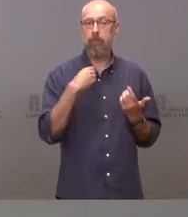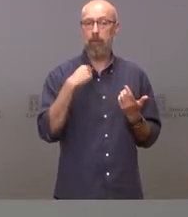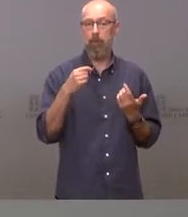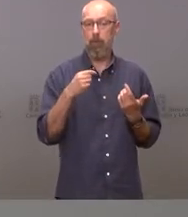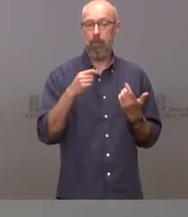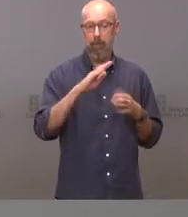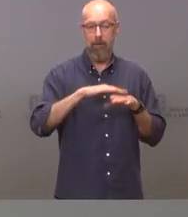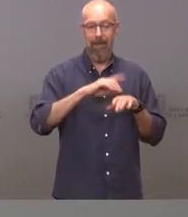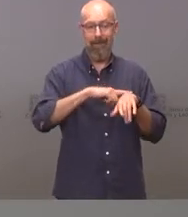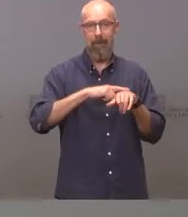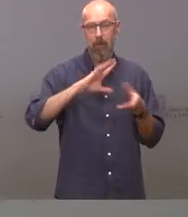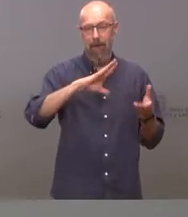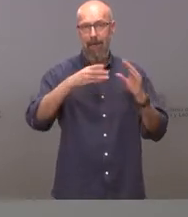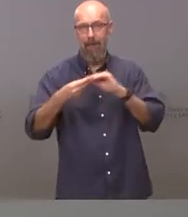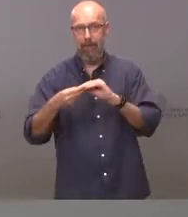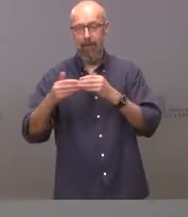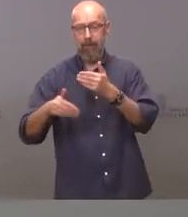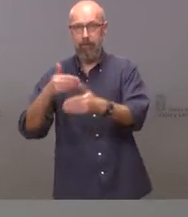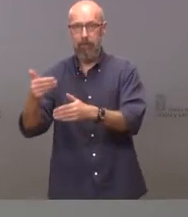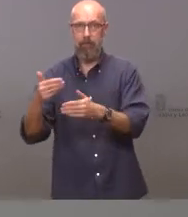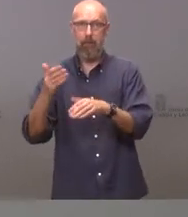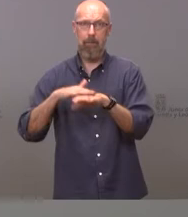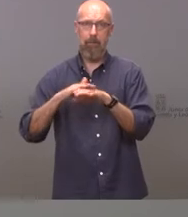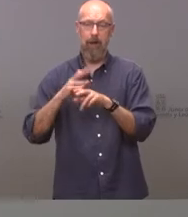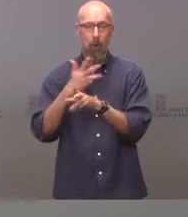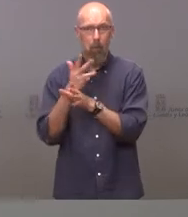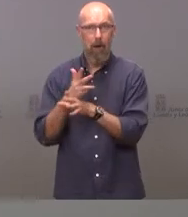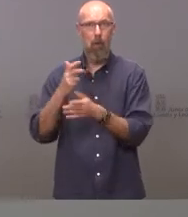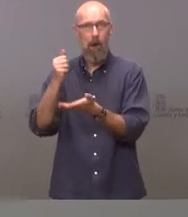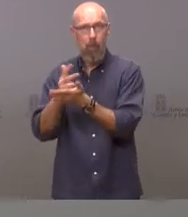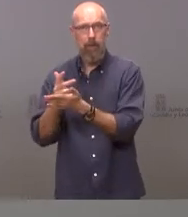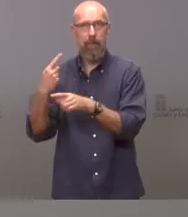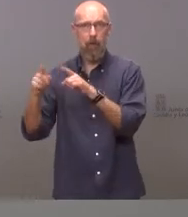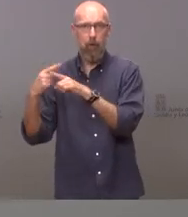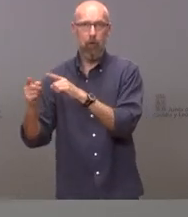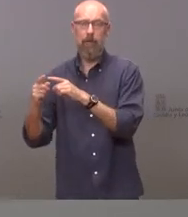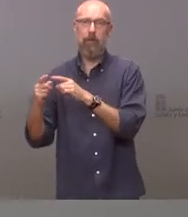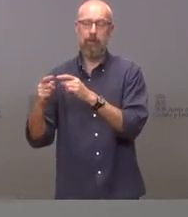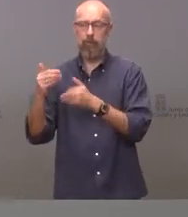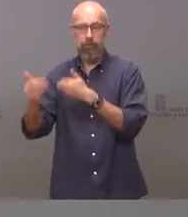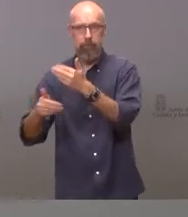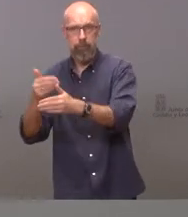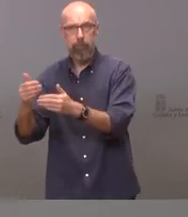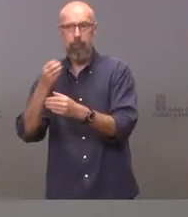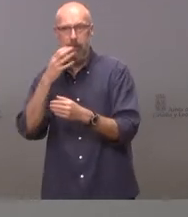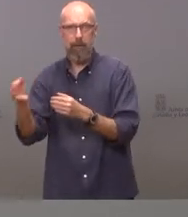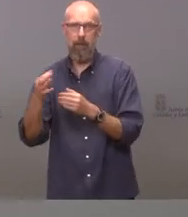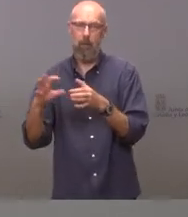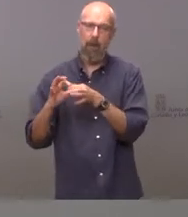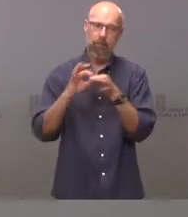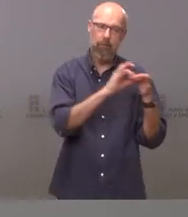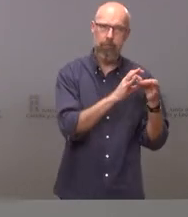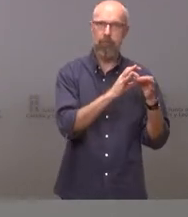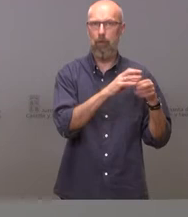las apuestas no se suspendiese el régimen regulador de los expedientes de concesión de autorizaciones. Así pues, y para finalizar,